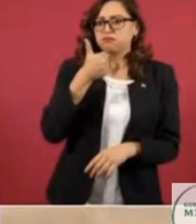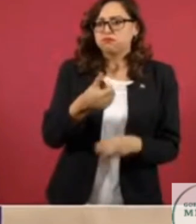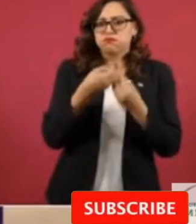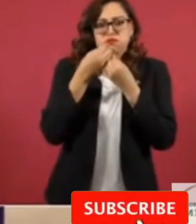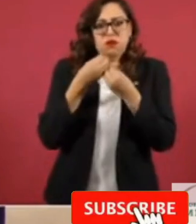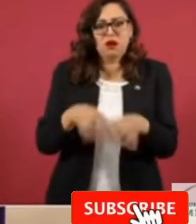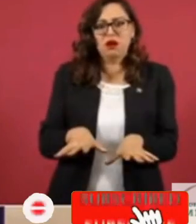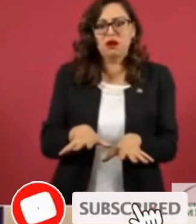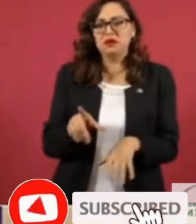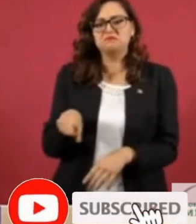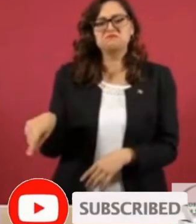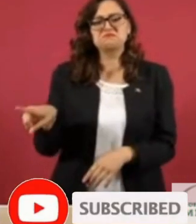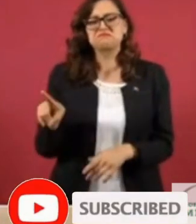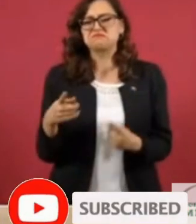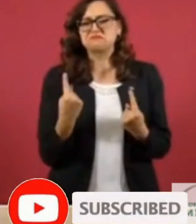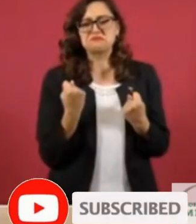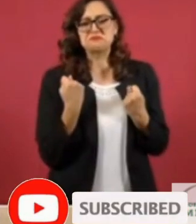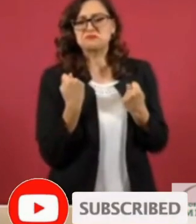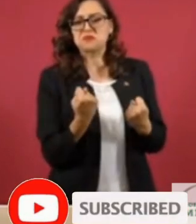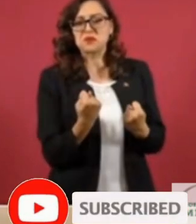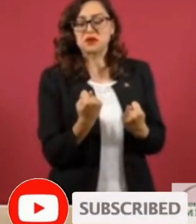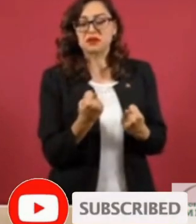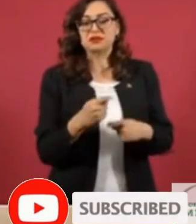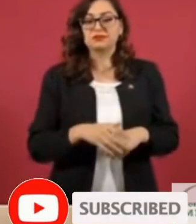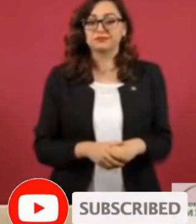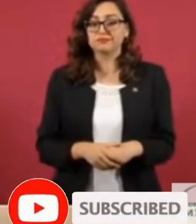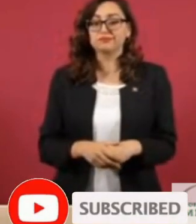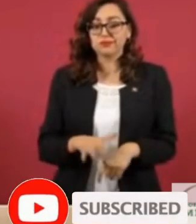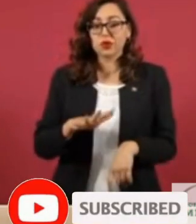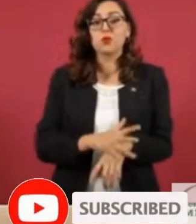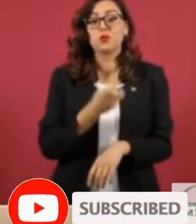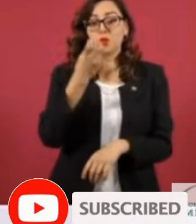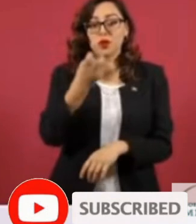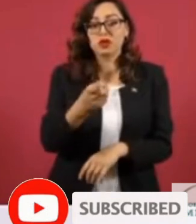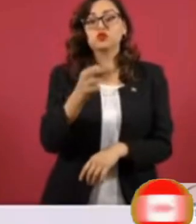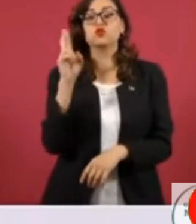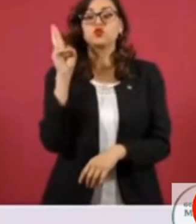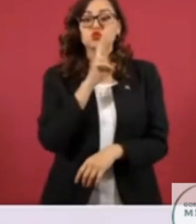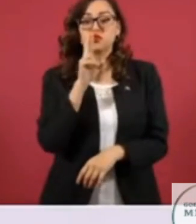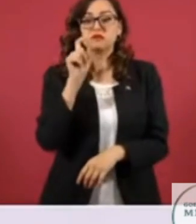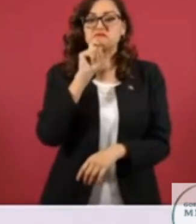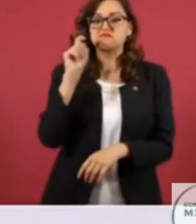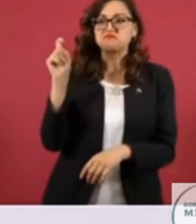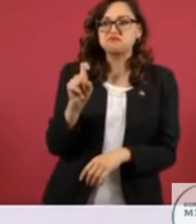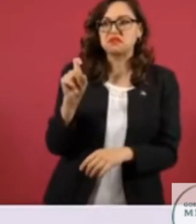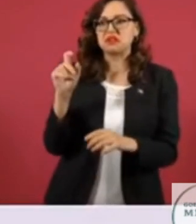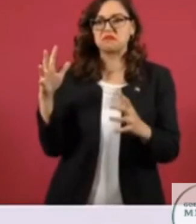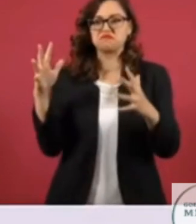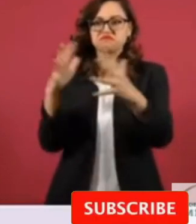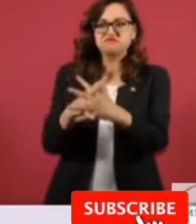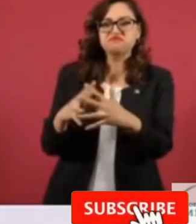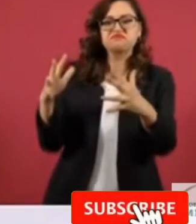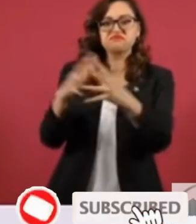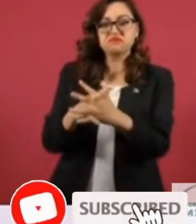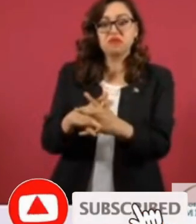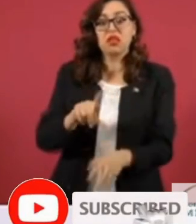se originaron la guerra de Rusia en Ucrania, las posteriores sanciones